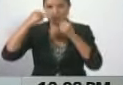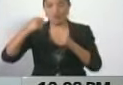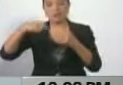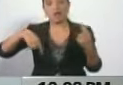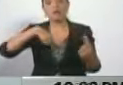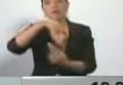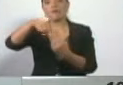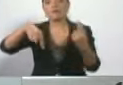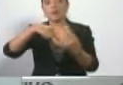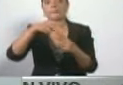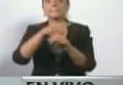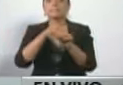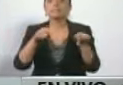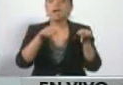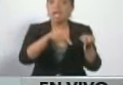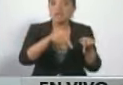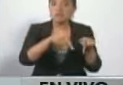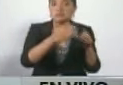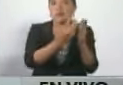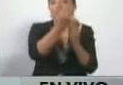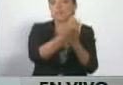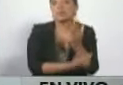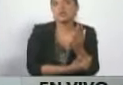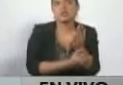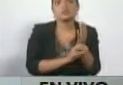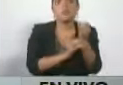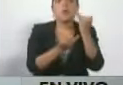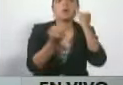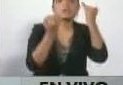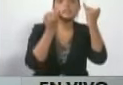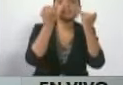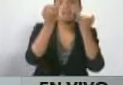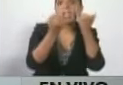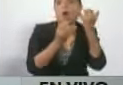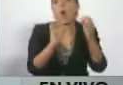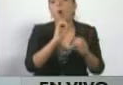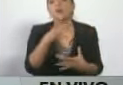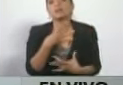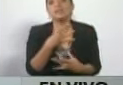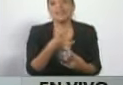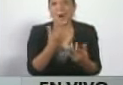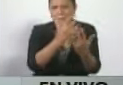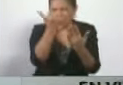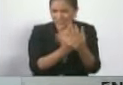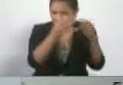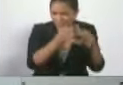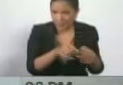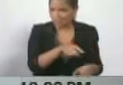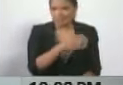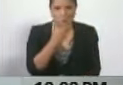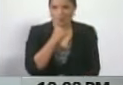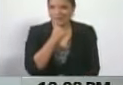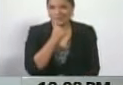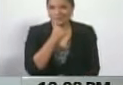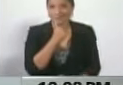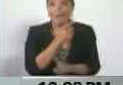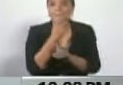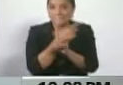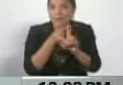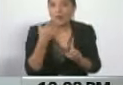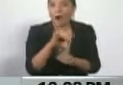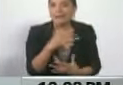revolucionario, y ellos con su proyecto o sus ideas o sus intereses, porque no tienen proyecto, sus intereses capitalistas,